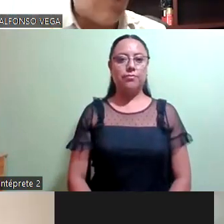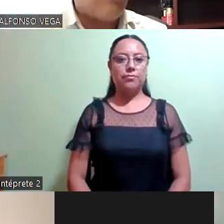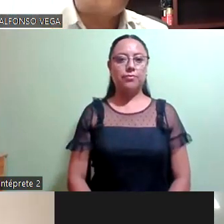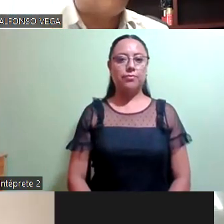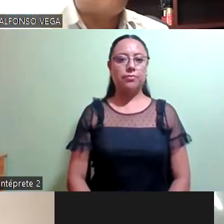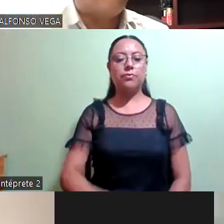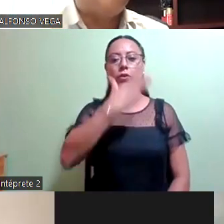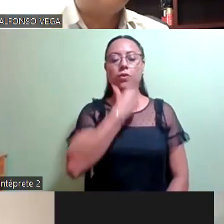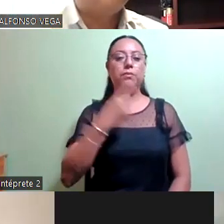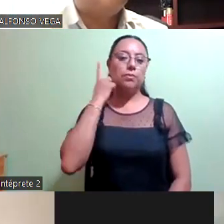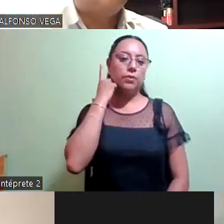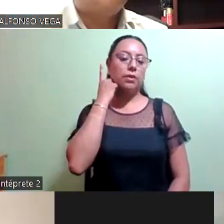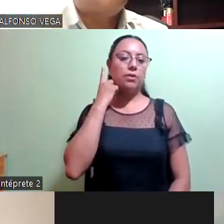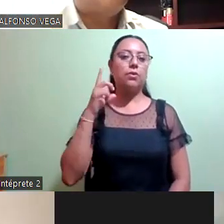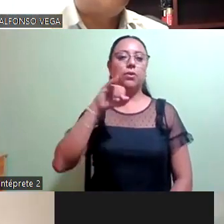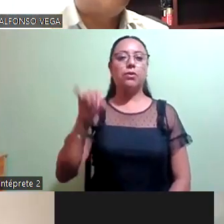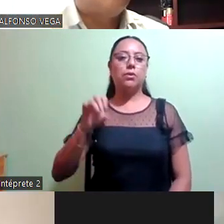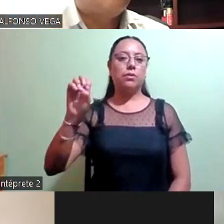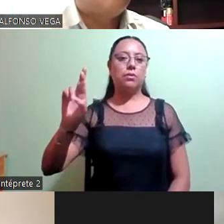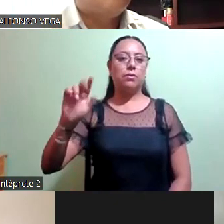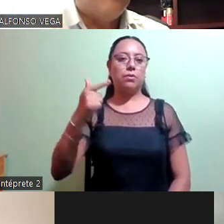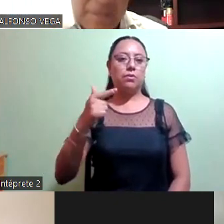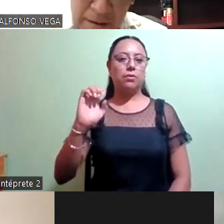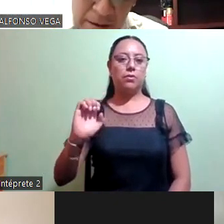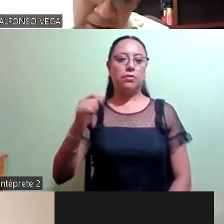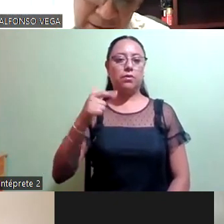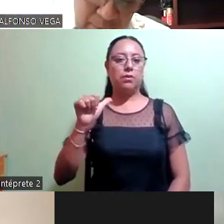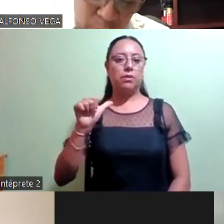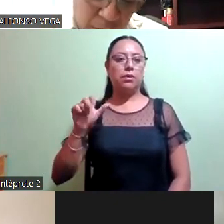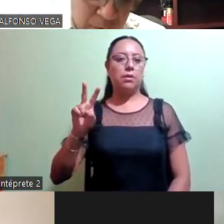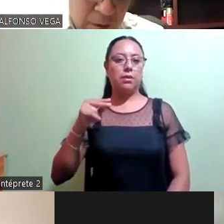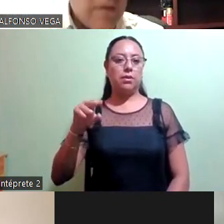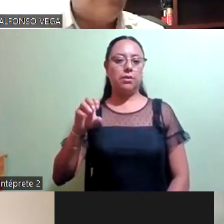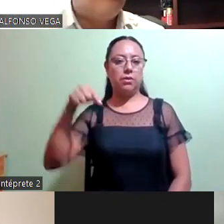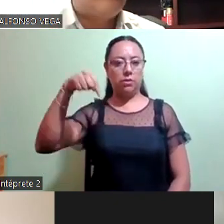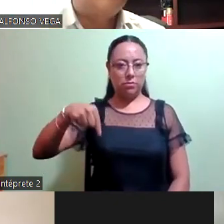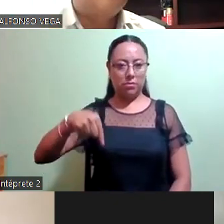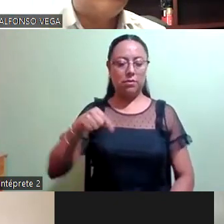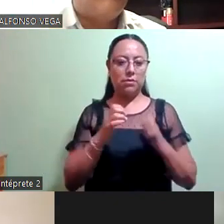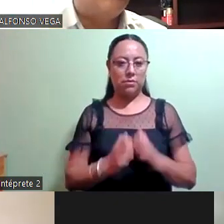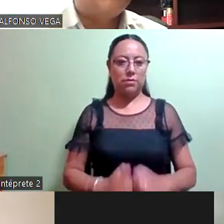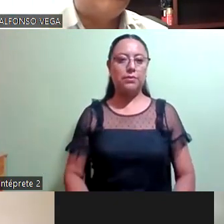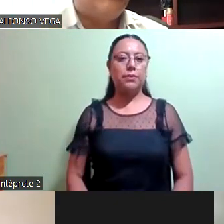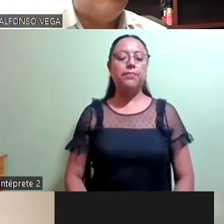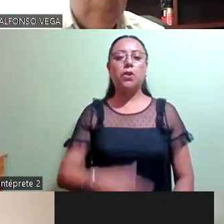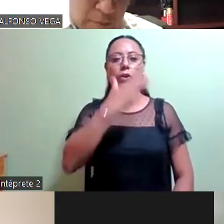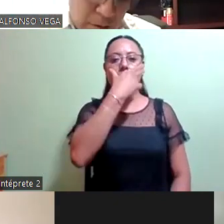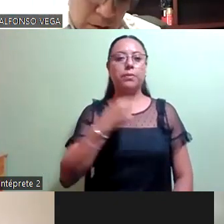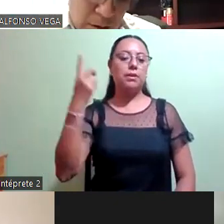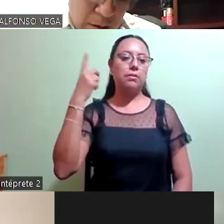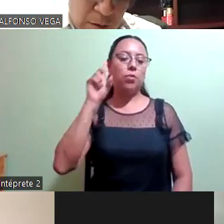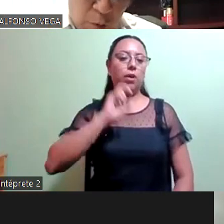Diputado Jorge Gaviño Ambrís. Aquí. Gracias, diputado. Diputada Circe Camacho Bastida.